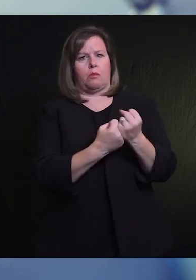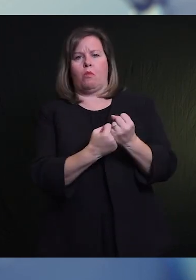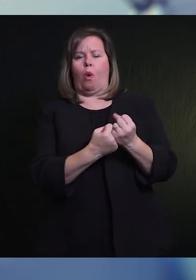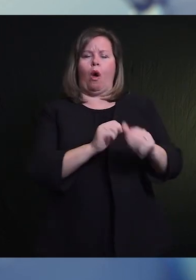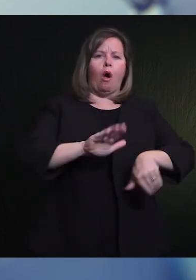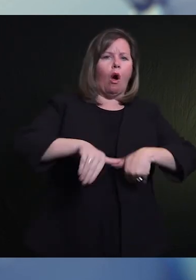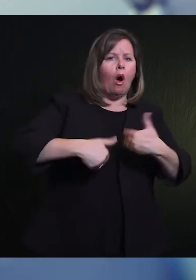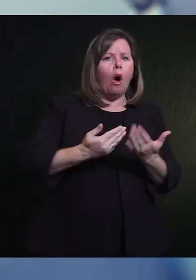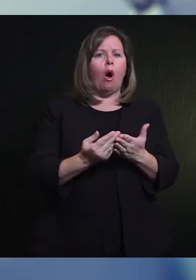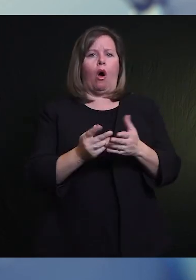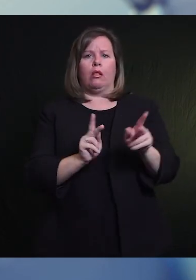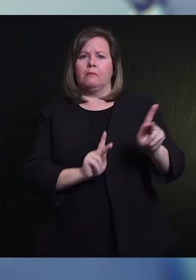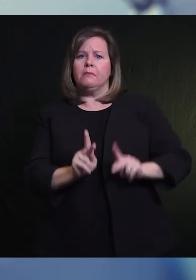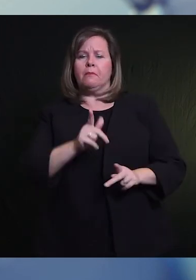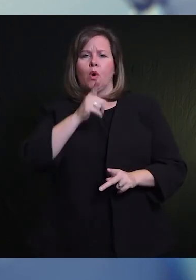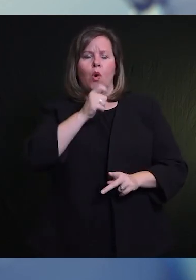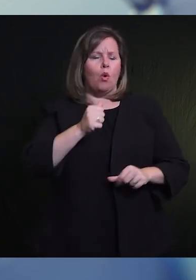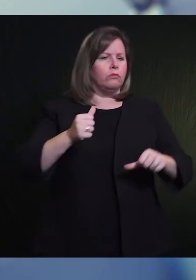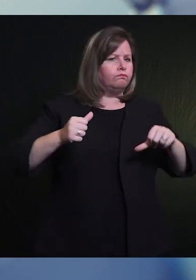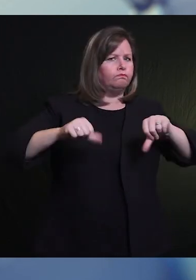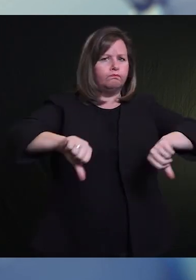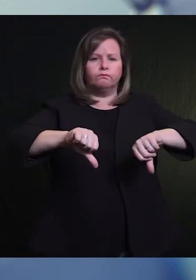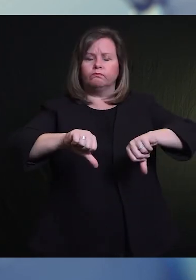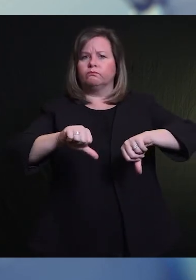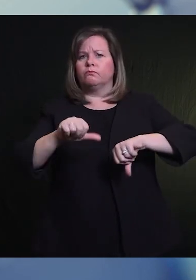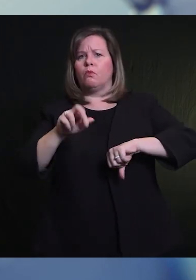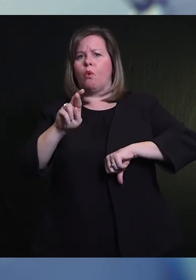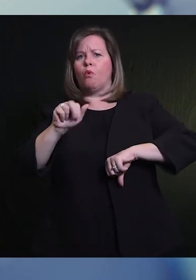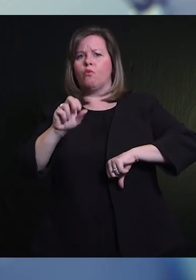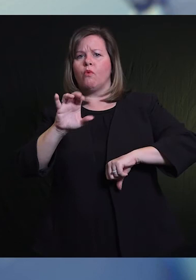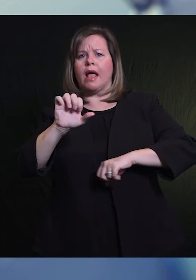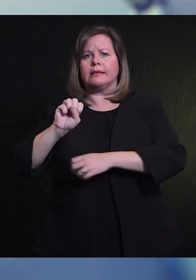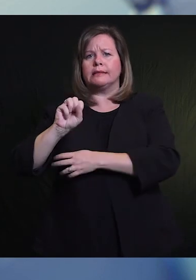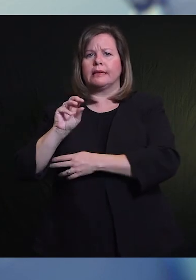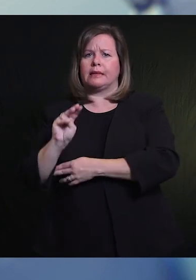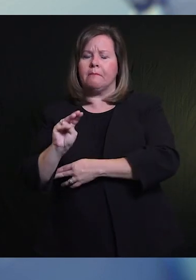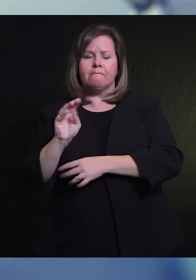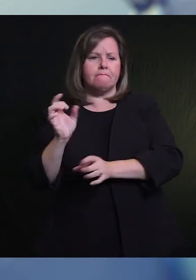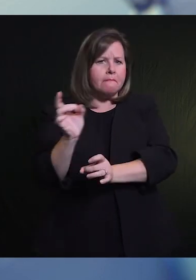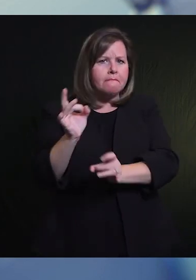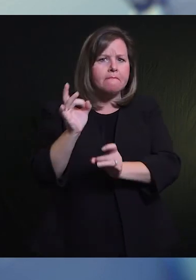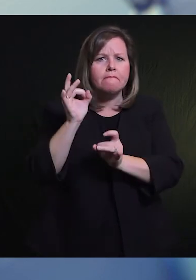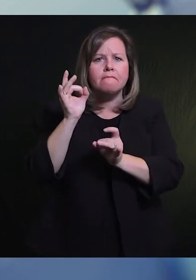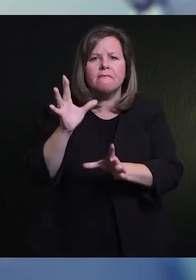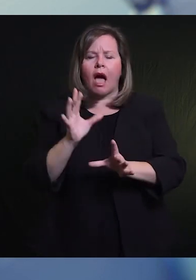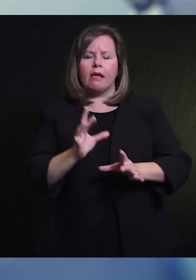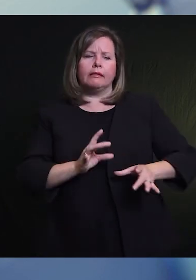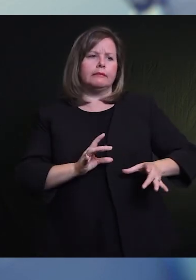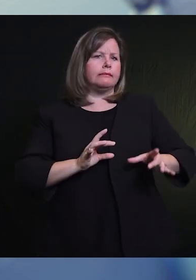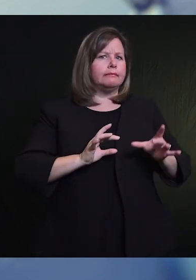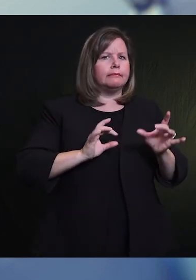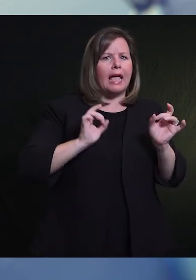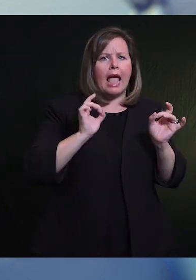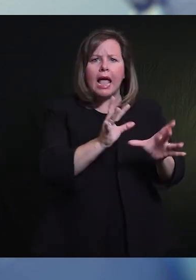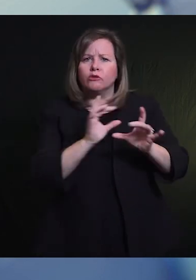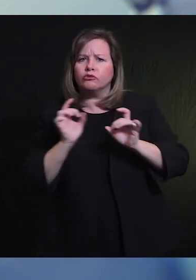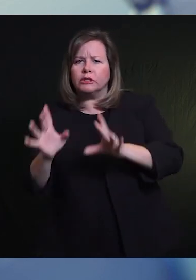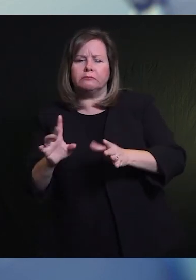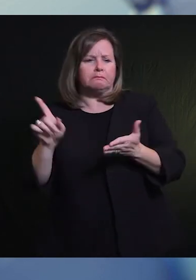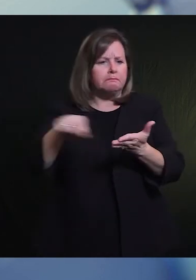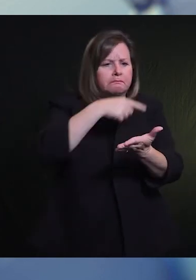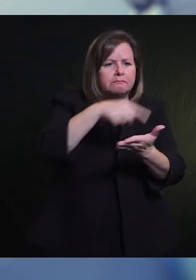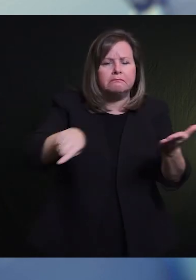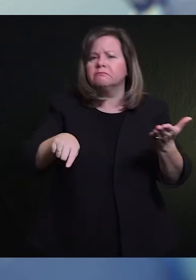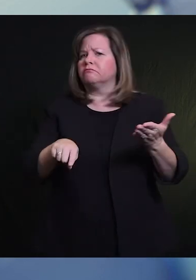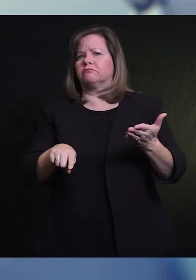la violencia y el odio. Y apoyamos firmemente a todos los que buscan justicia y igualdad. Y estamos enojados y